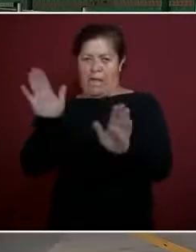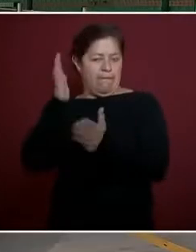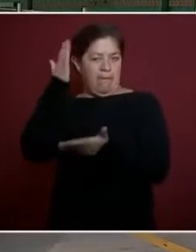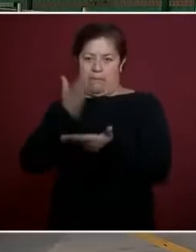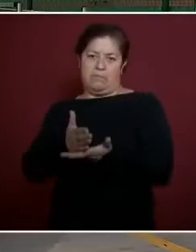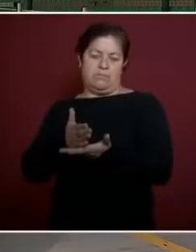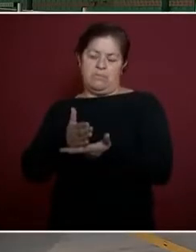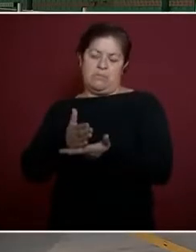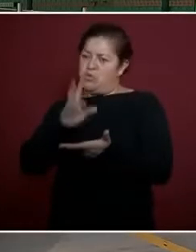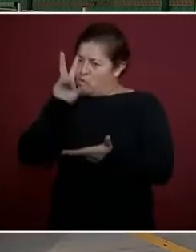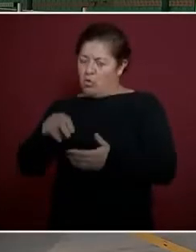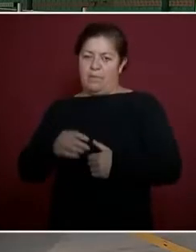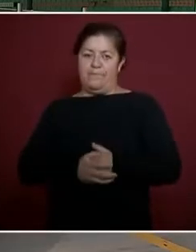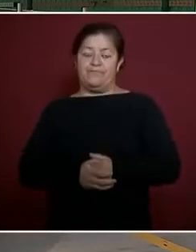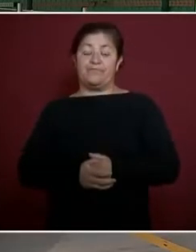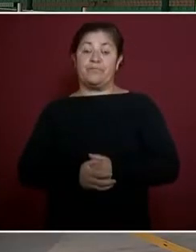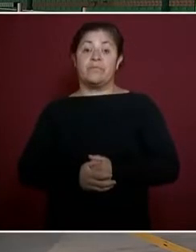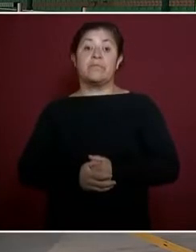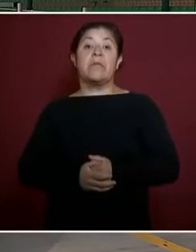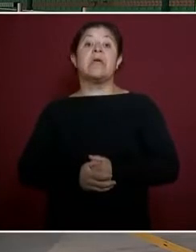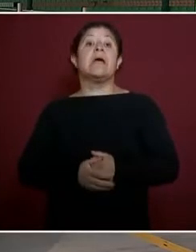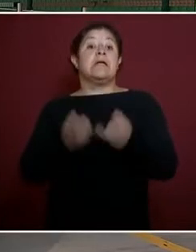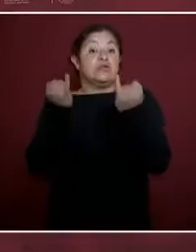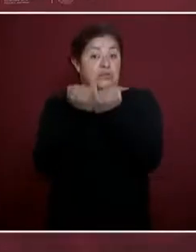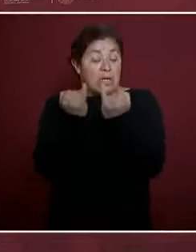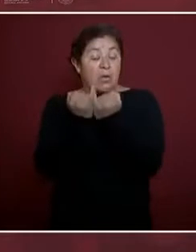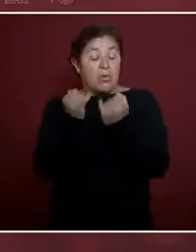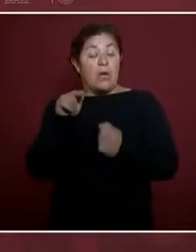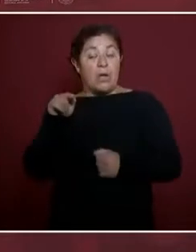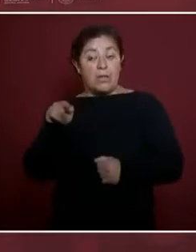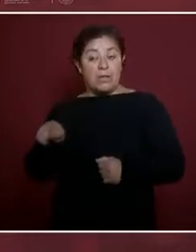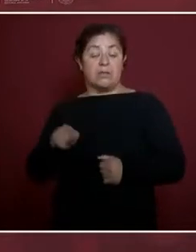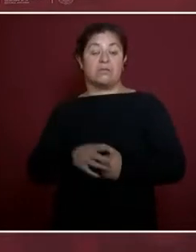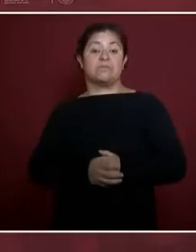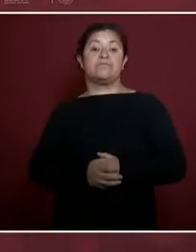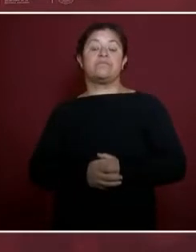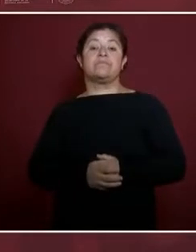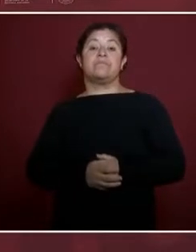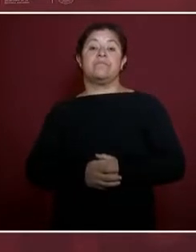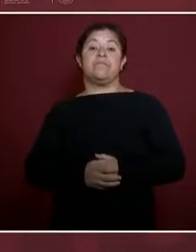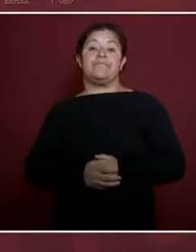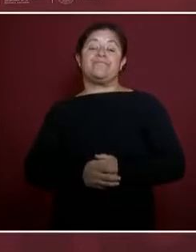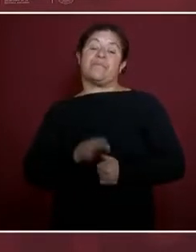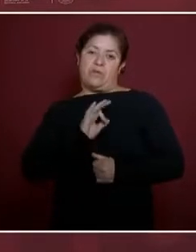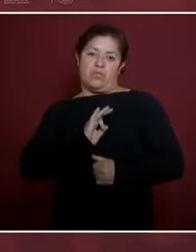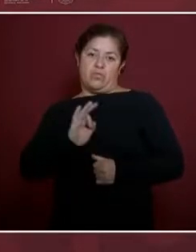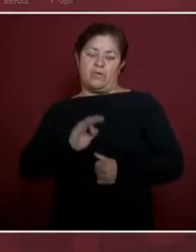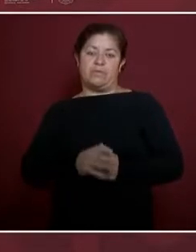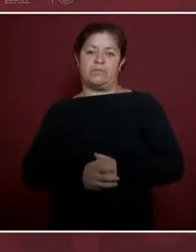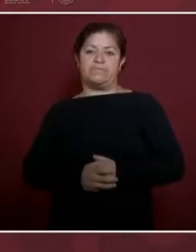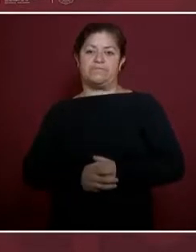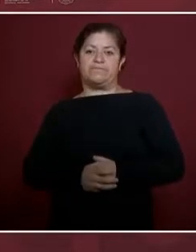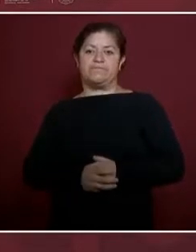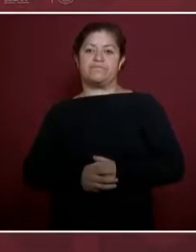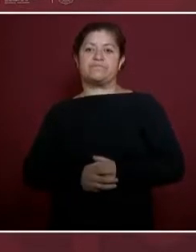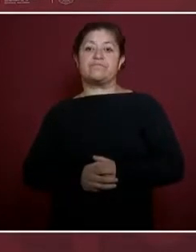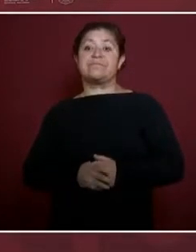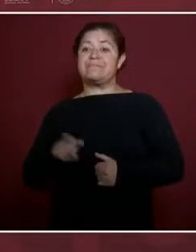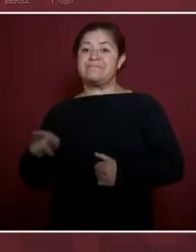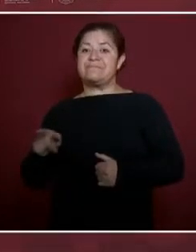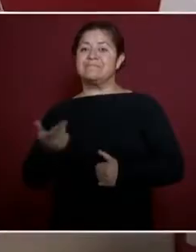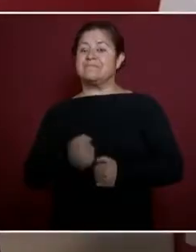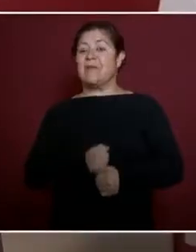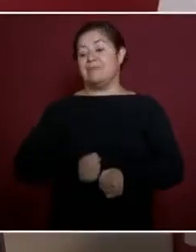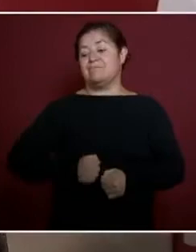Entonces, se va a tener también la ventaja de que no va a haber fines de lucro,